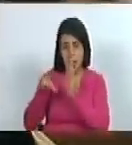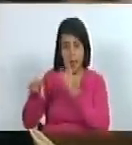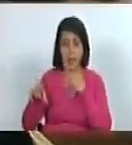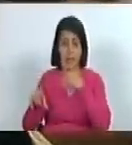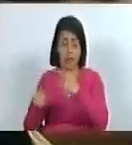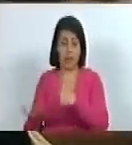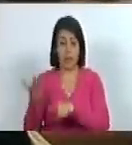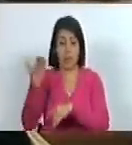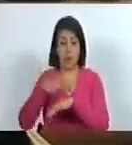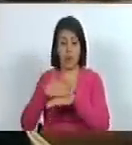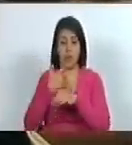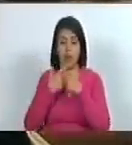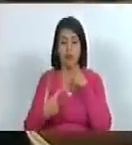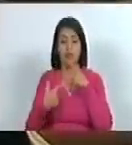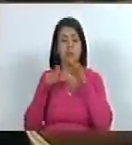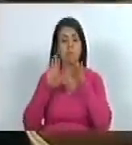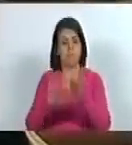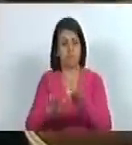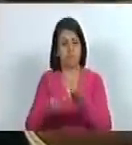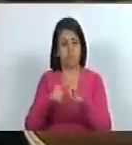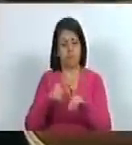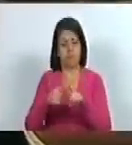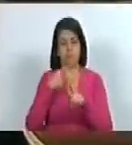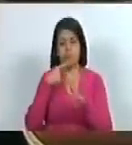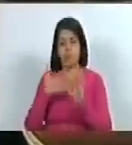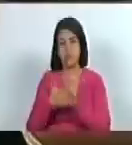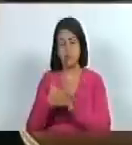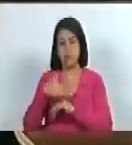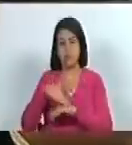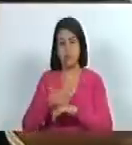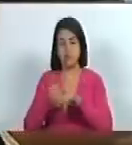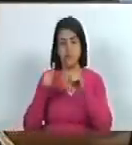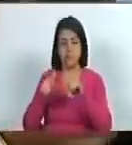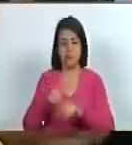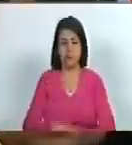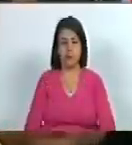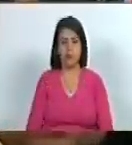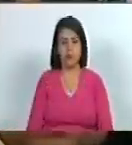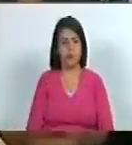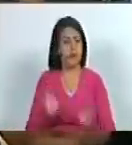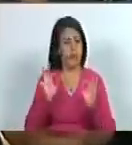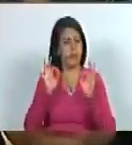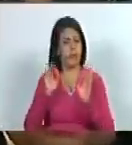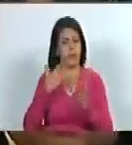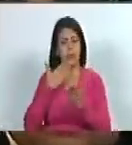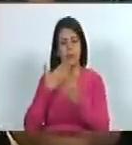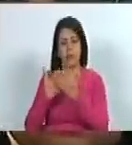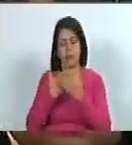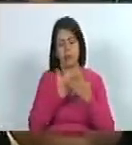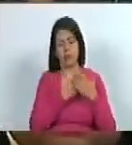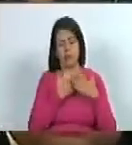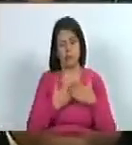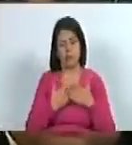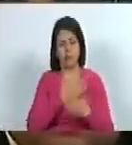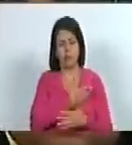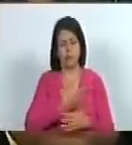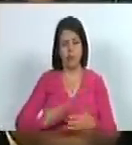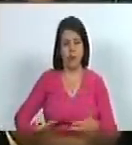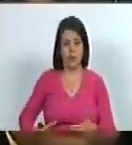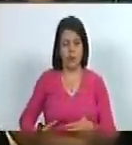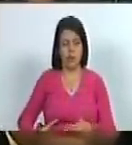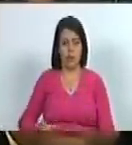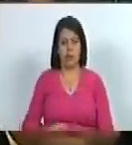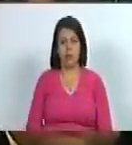destacar y hago un alto en este punto para dar un especial agradecimiento a presidencia de la